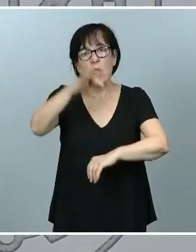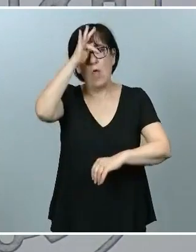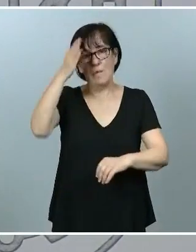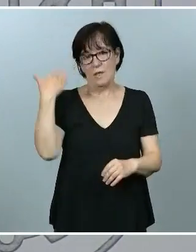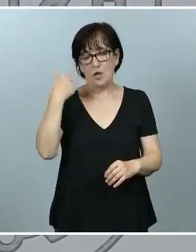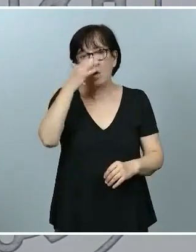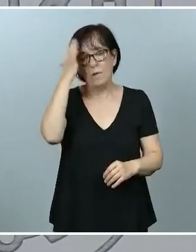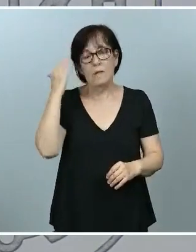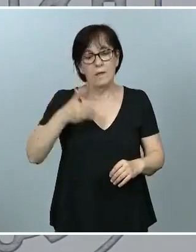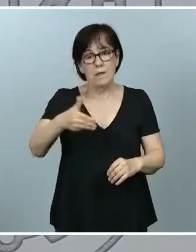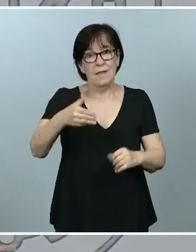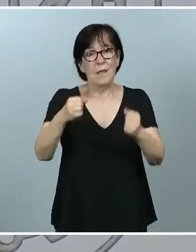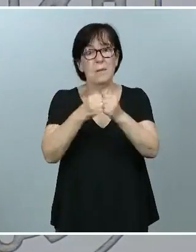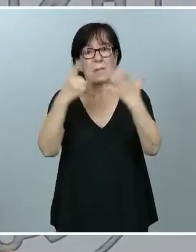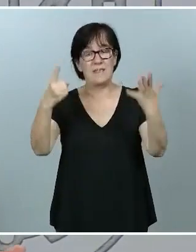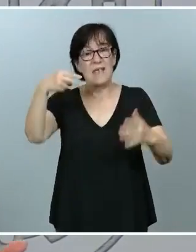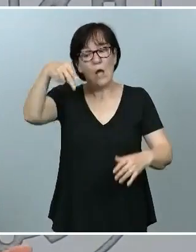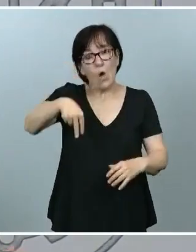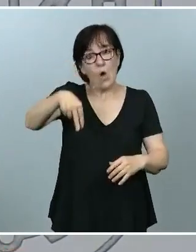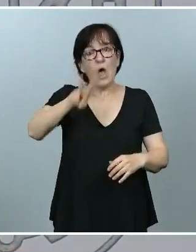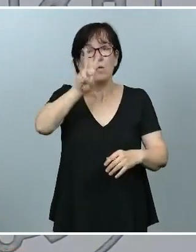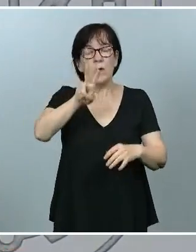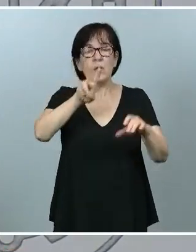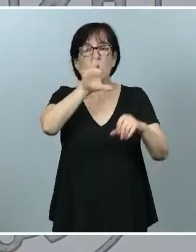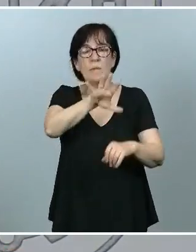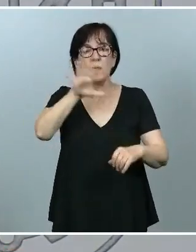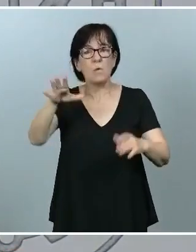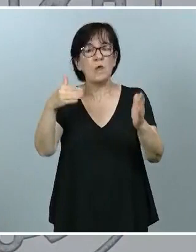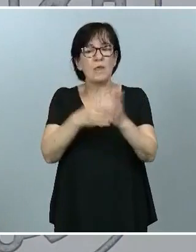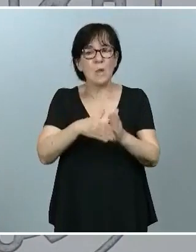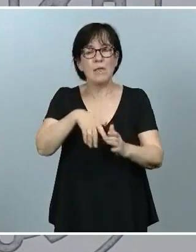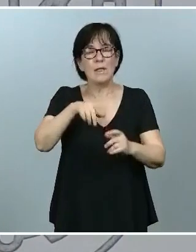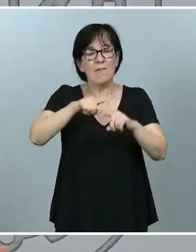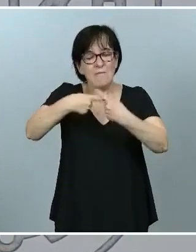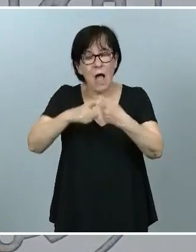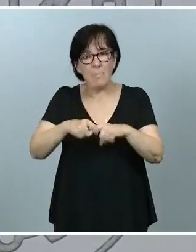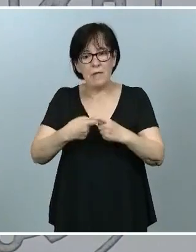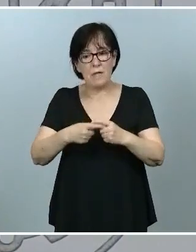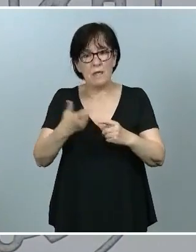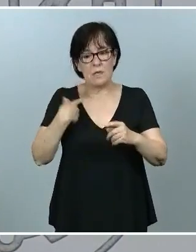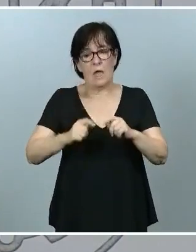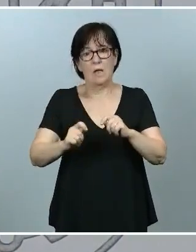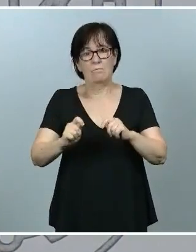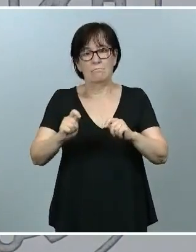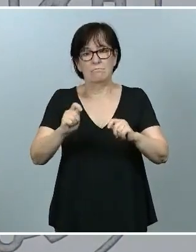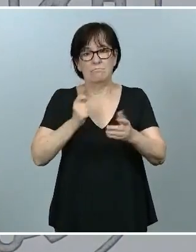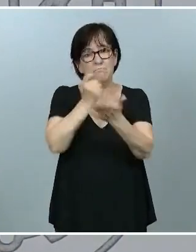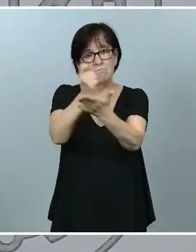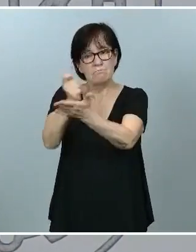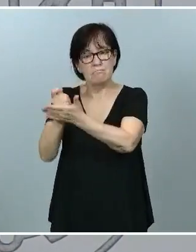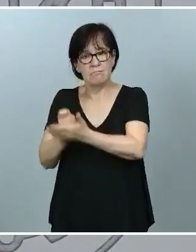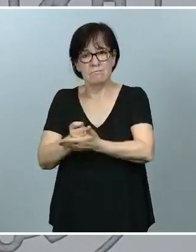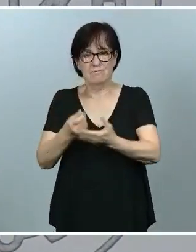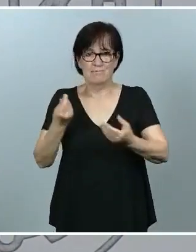próximo 26 de junio, 255.000 familias van a recibir este ingreso mínimo vital en